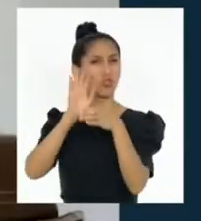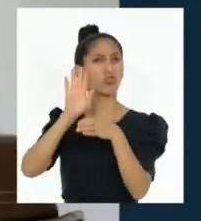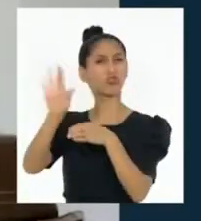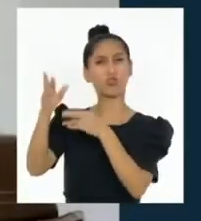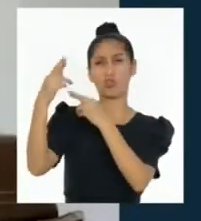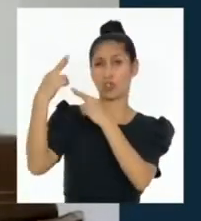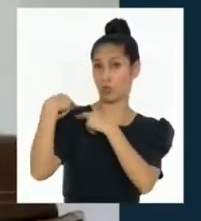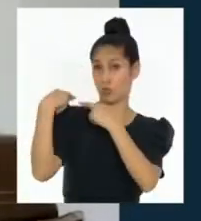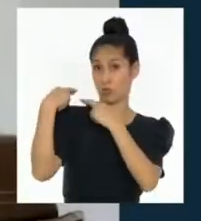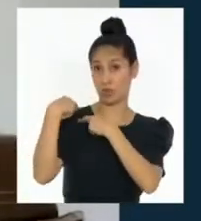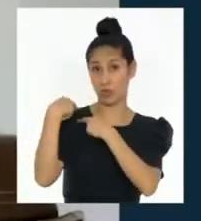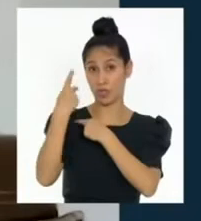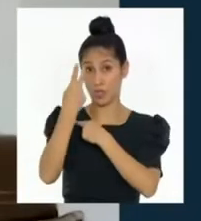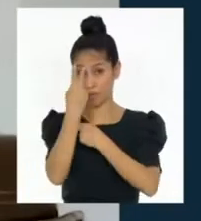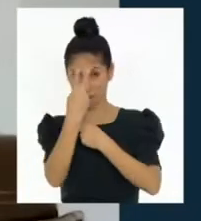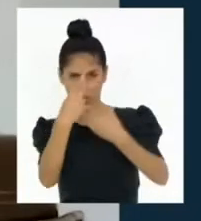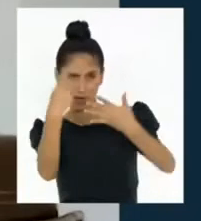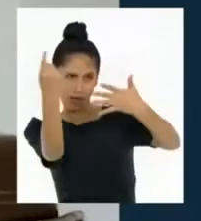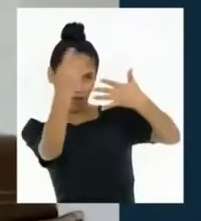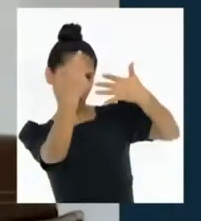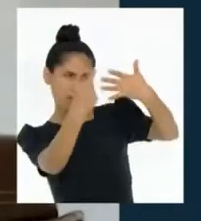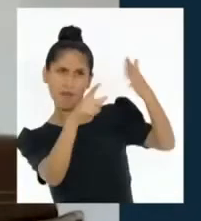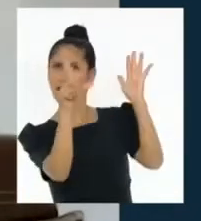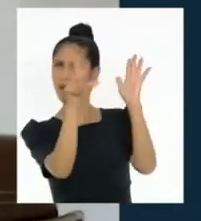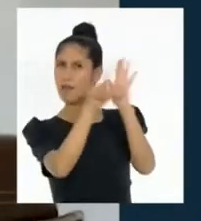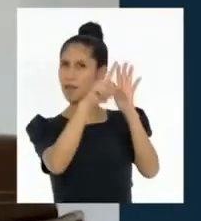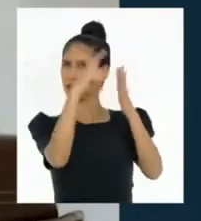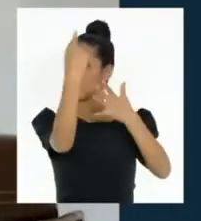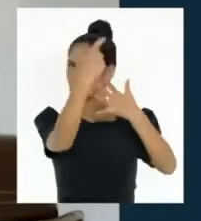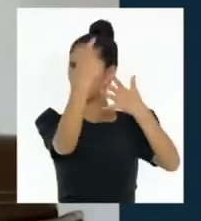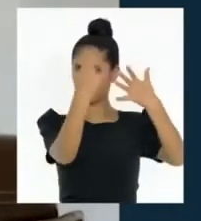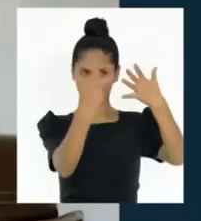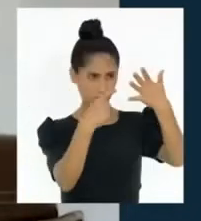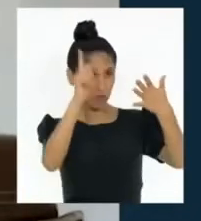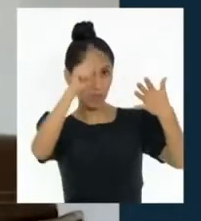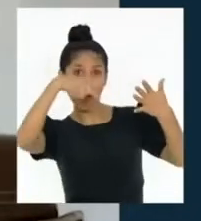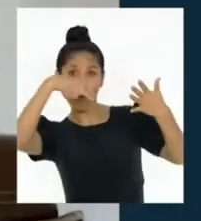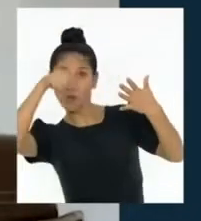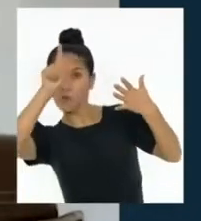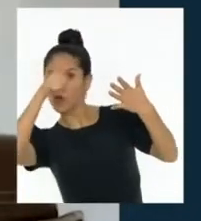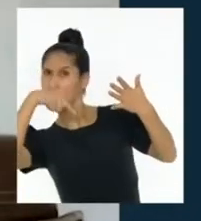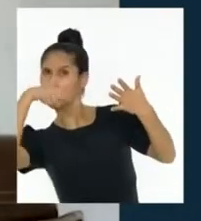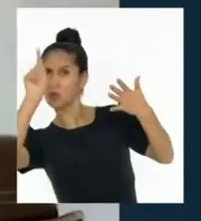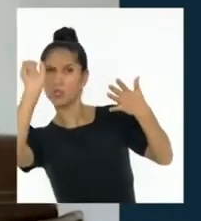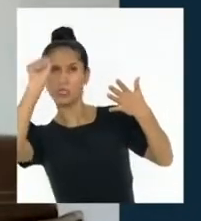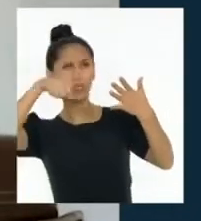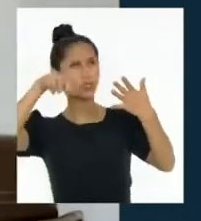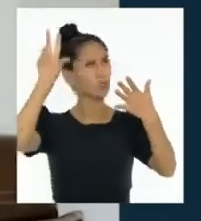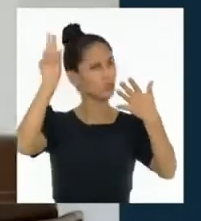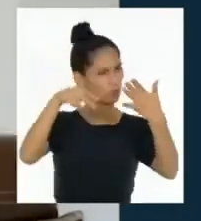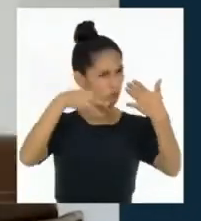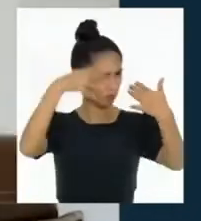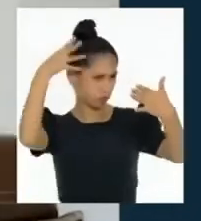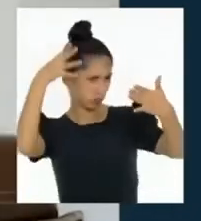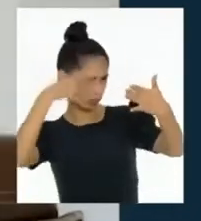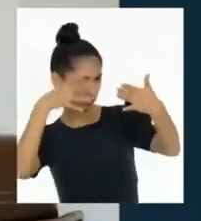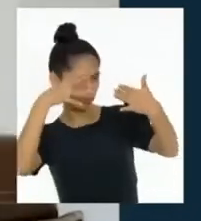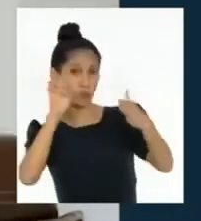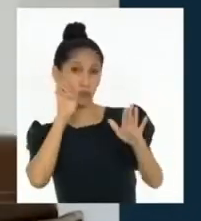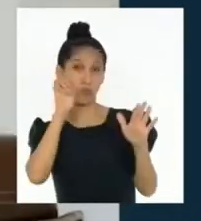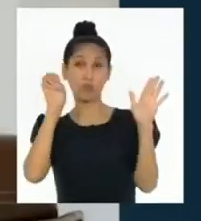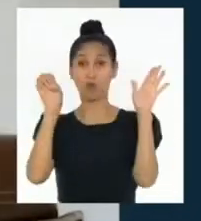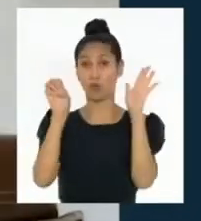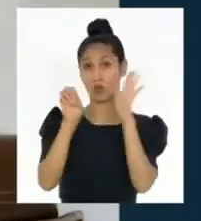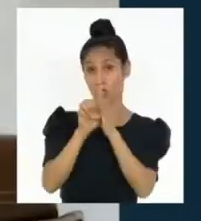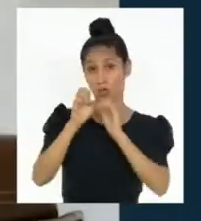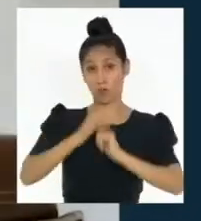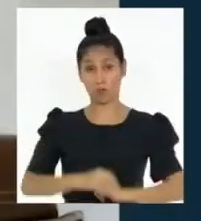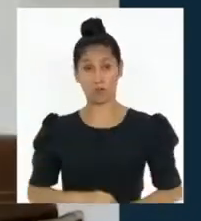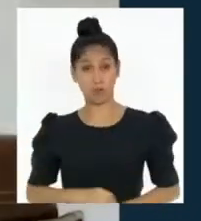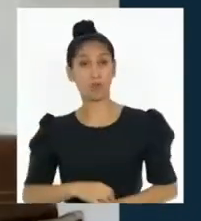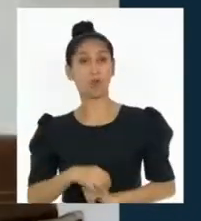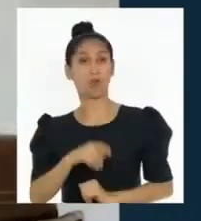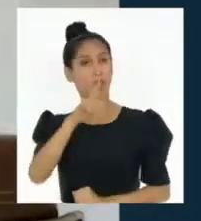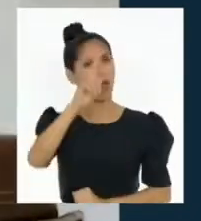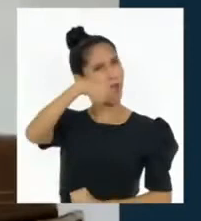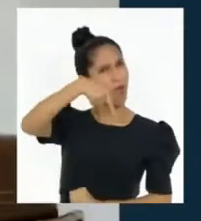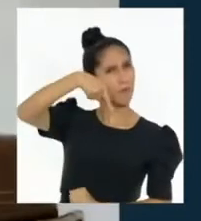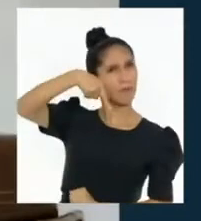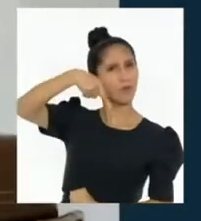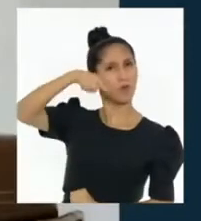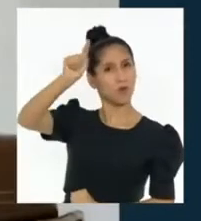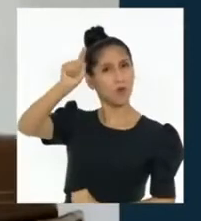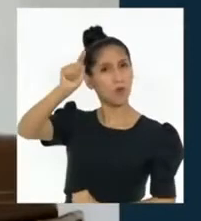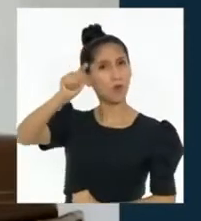beneficio del país. También aprueba las resoluciones legislativas o normas. Un ejemplo sería aprobar el Tratado